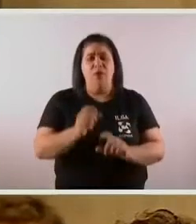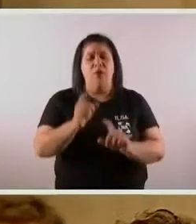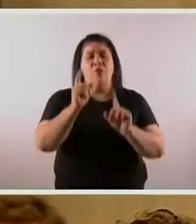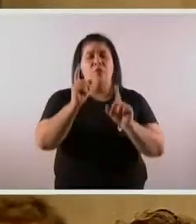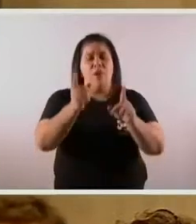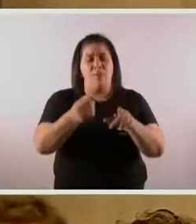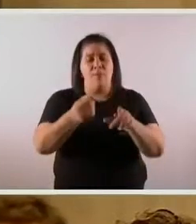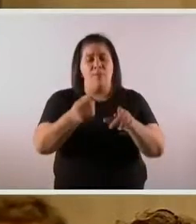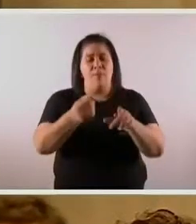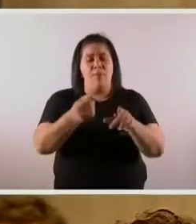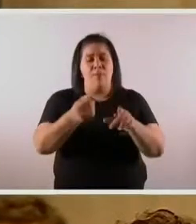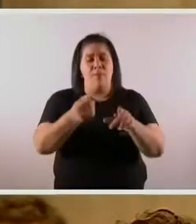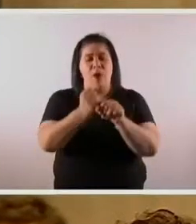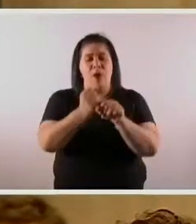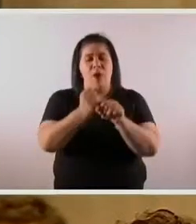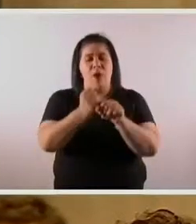nivel